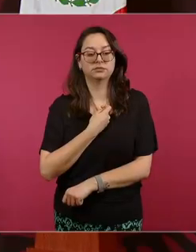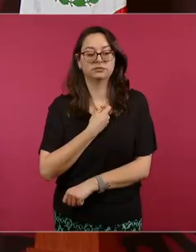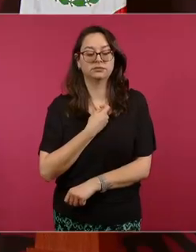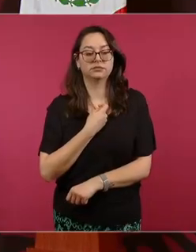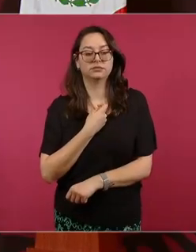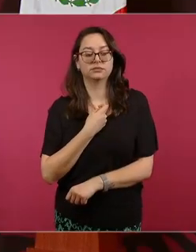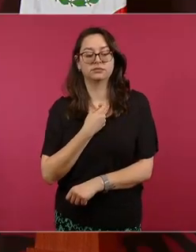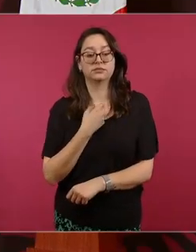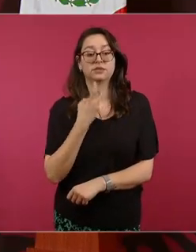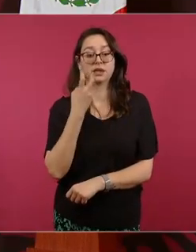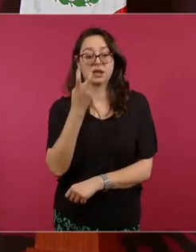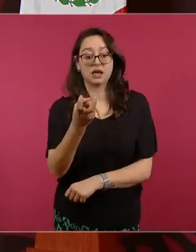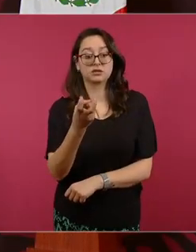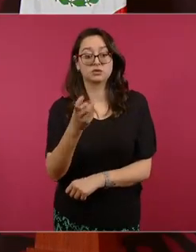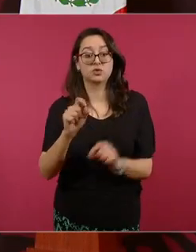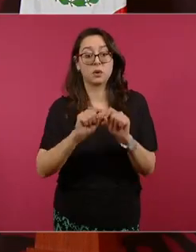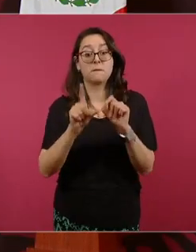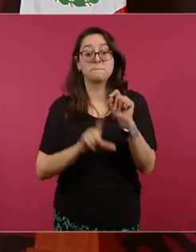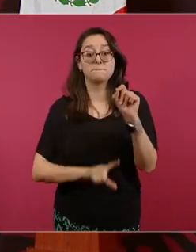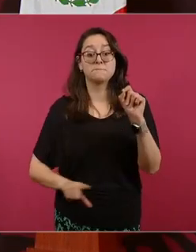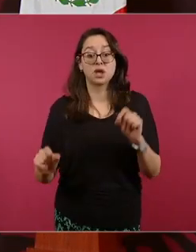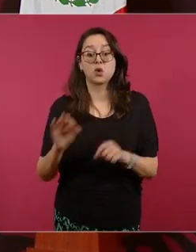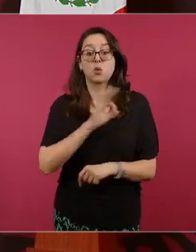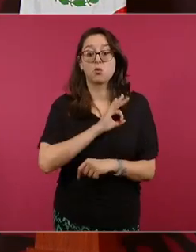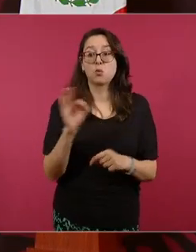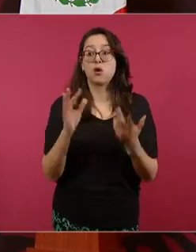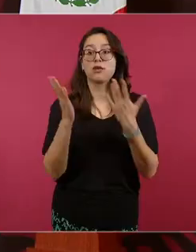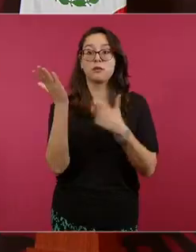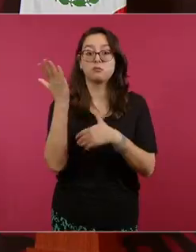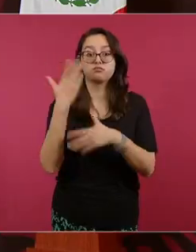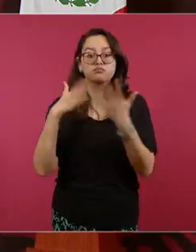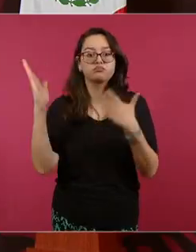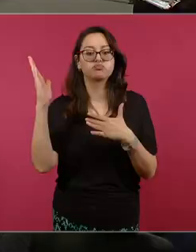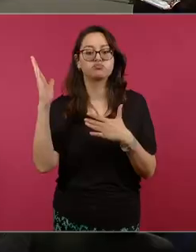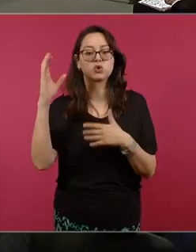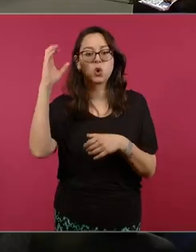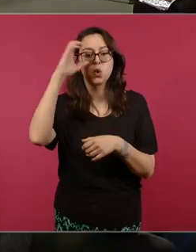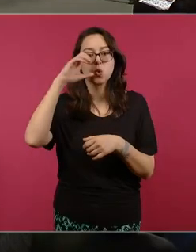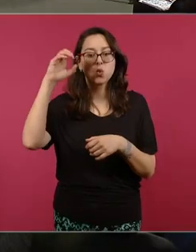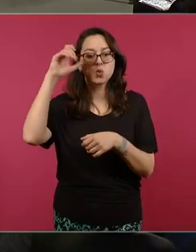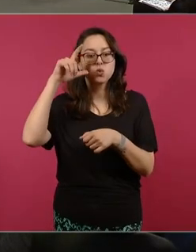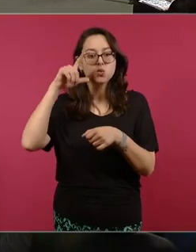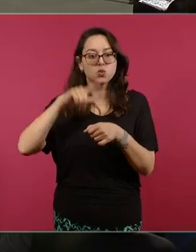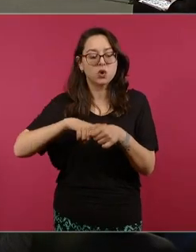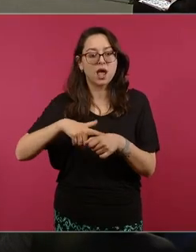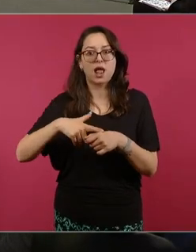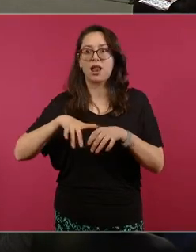convierte a México en una potencia cultural en el mundo